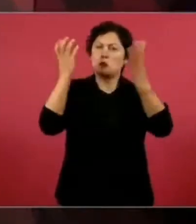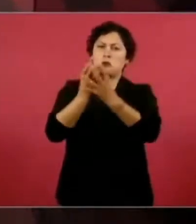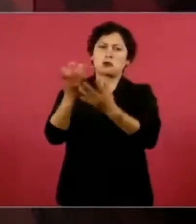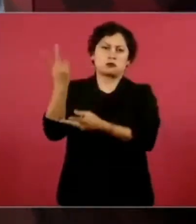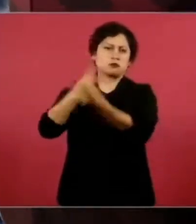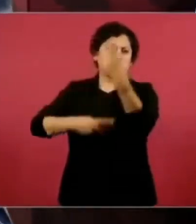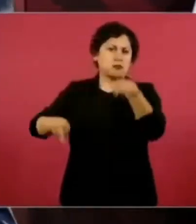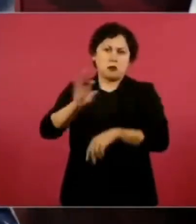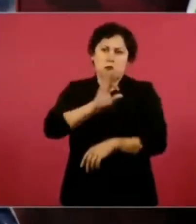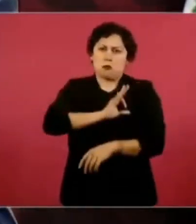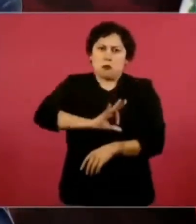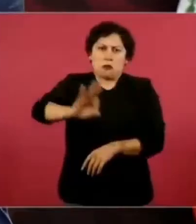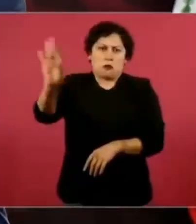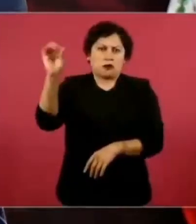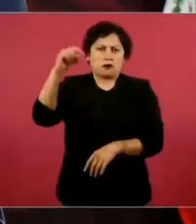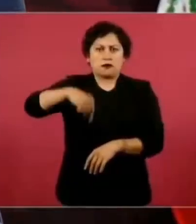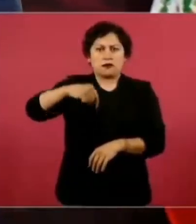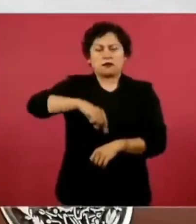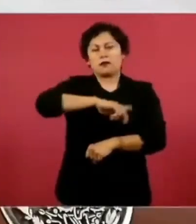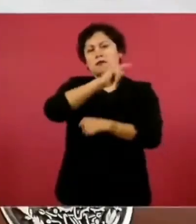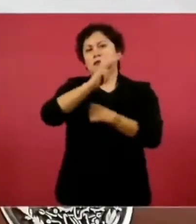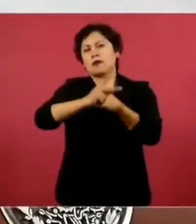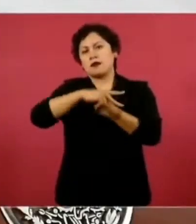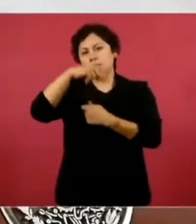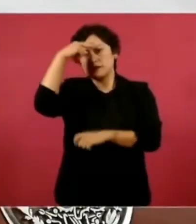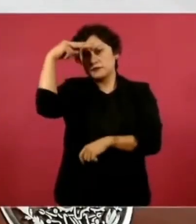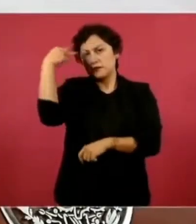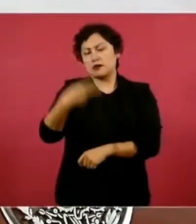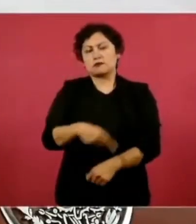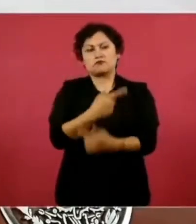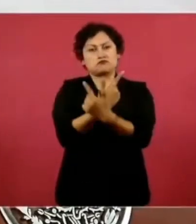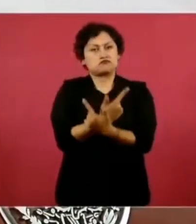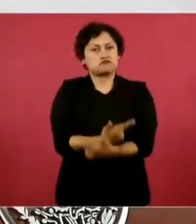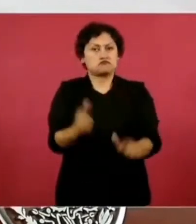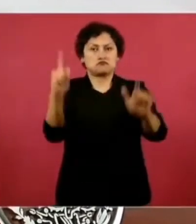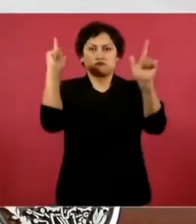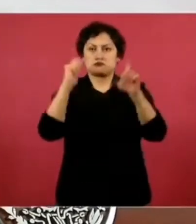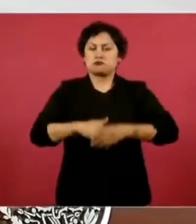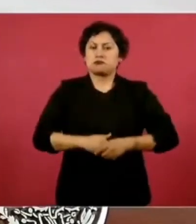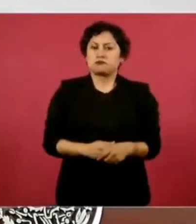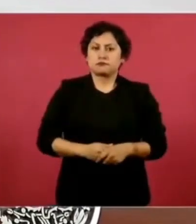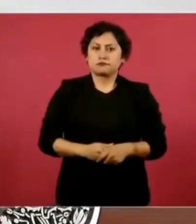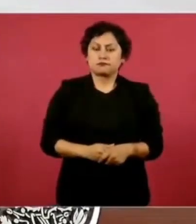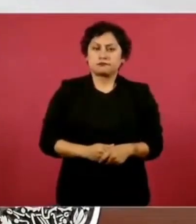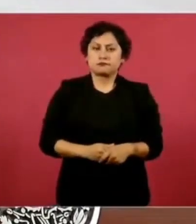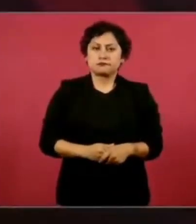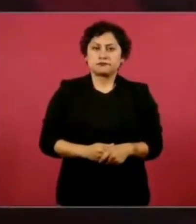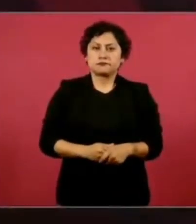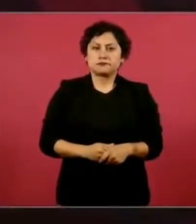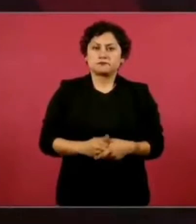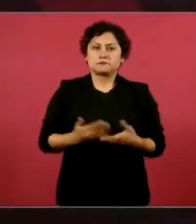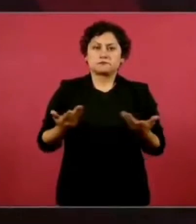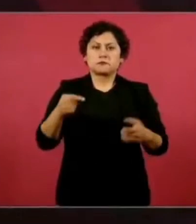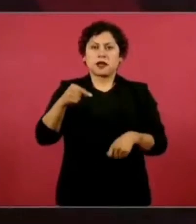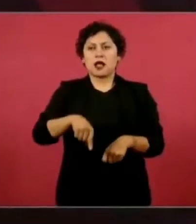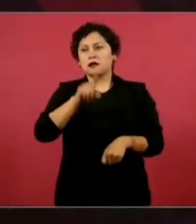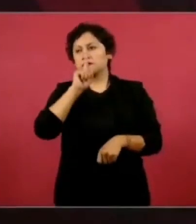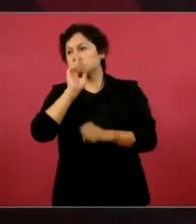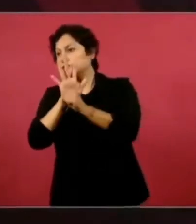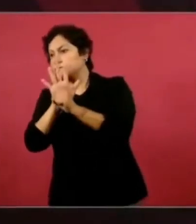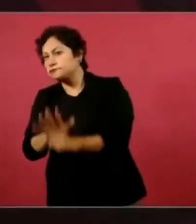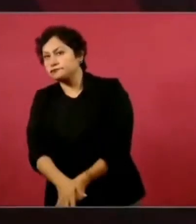libre, no hay censura, no hay